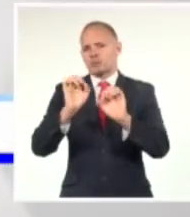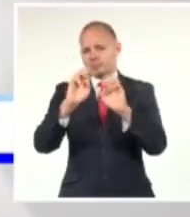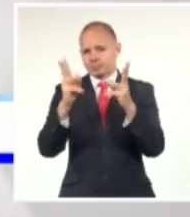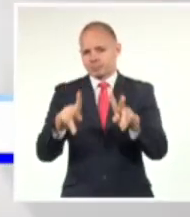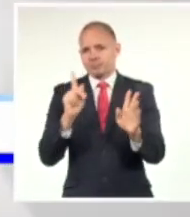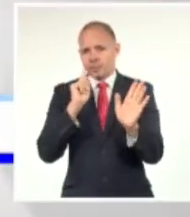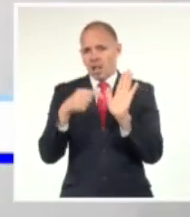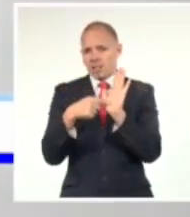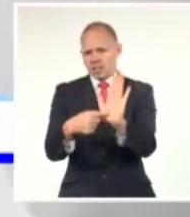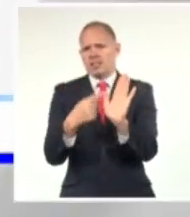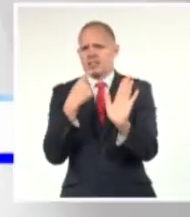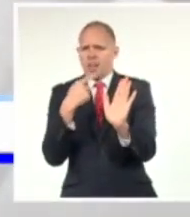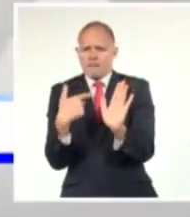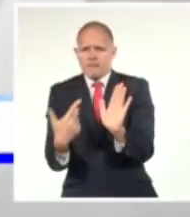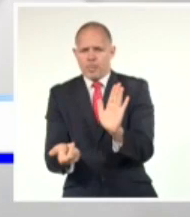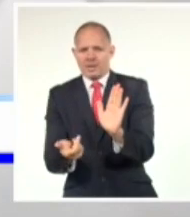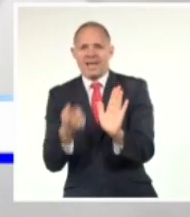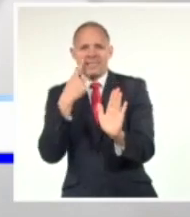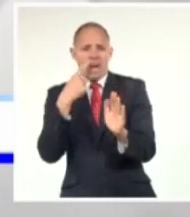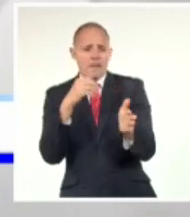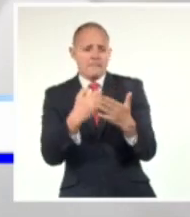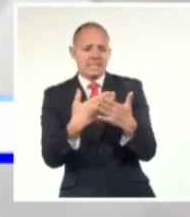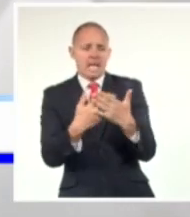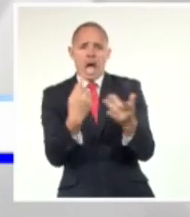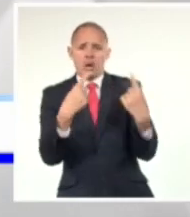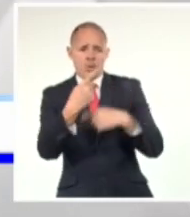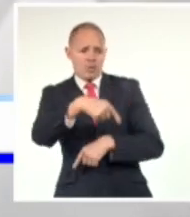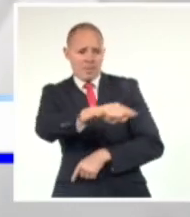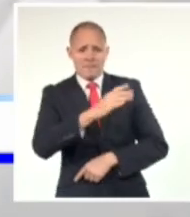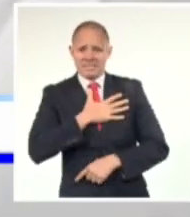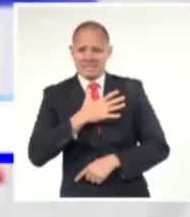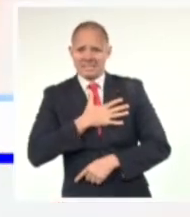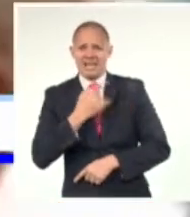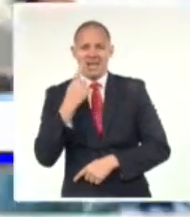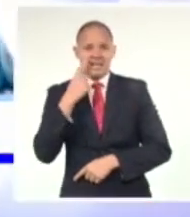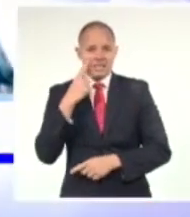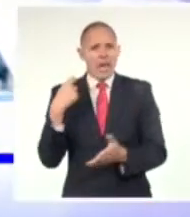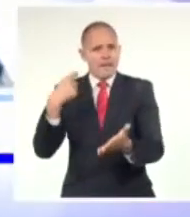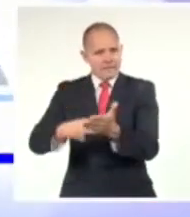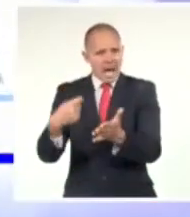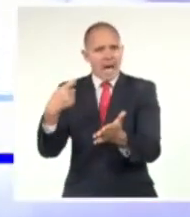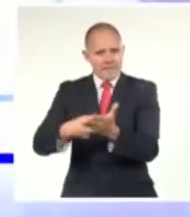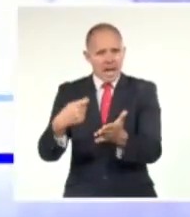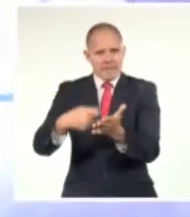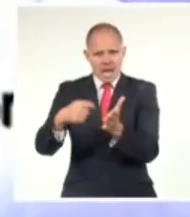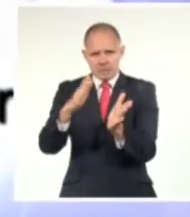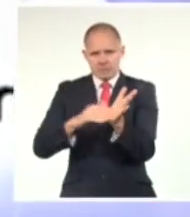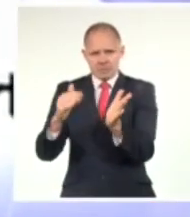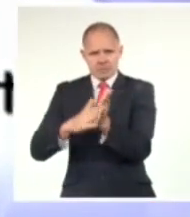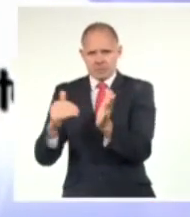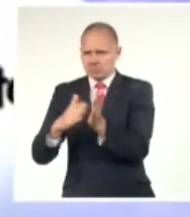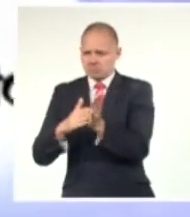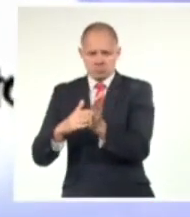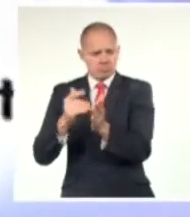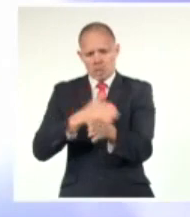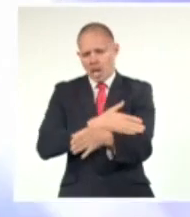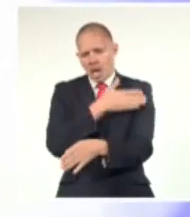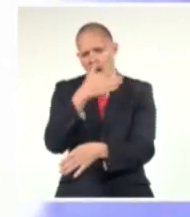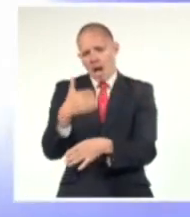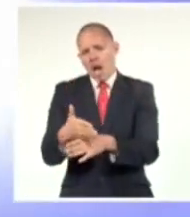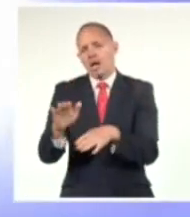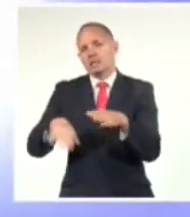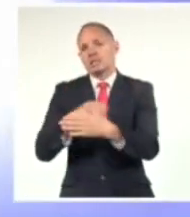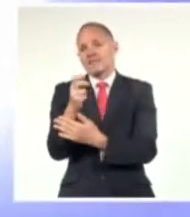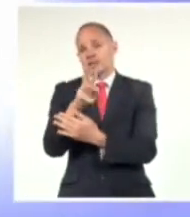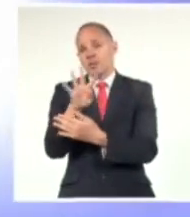la decisión responde a que existen empresas que dejaron de realizar estos aportes y cuyo plazo legal de pago concluyó el 24 de octubre. El